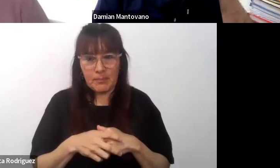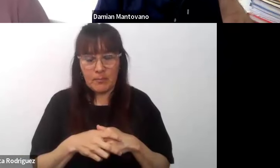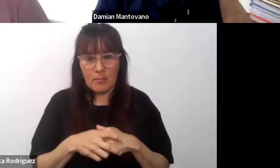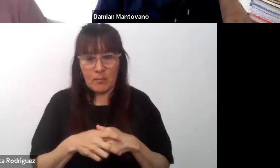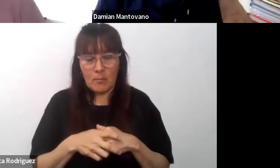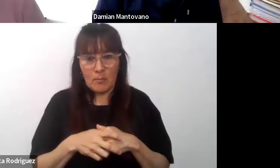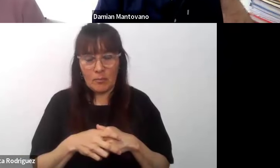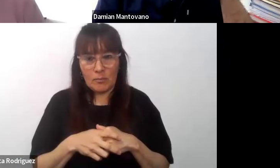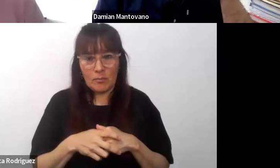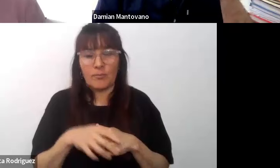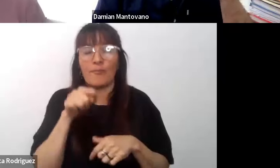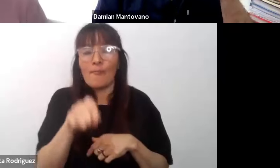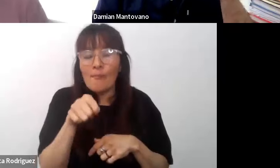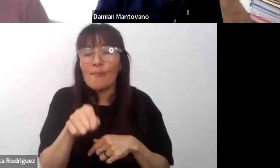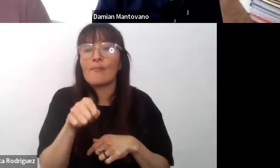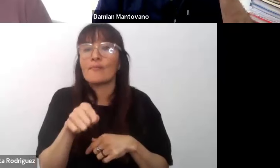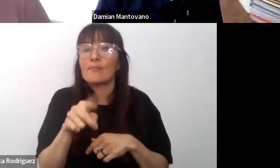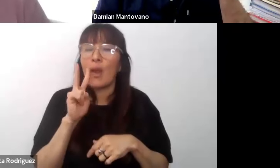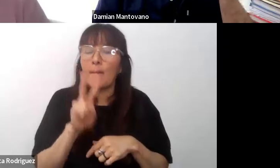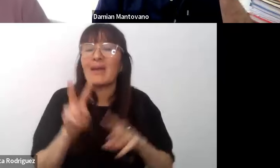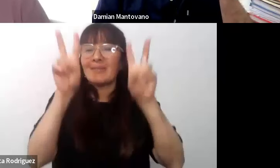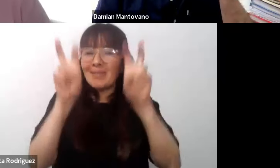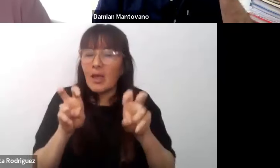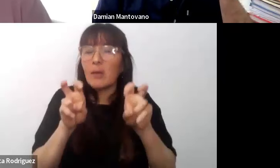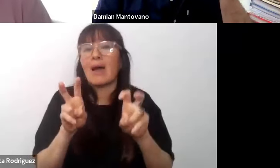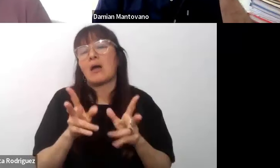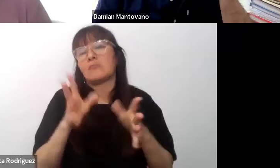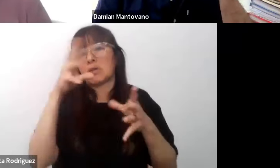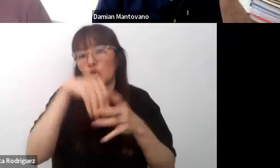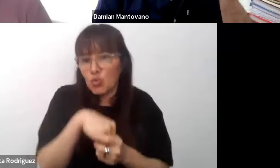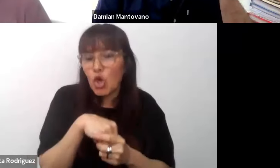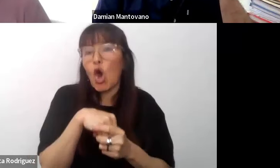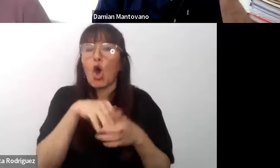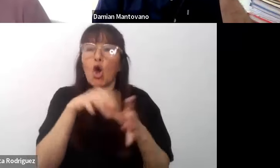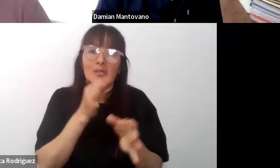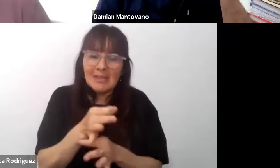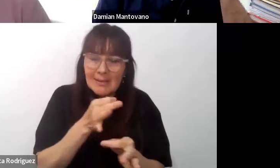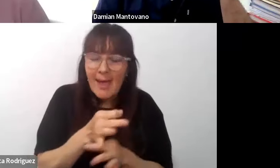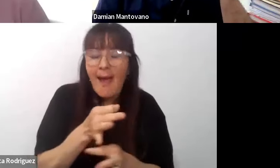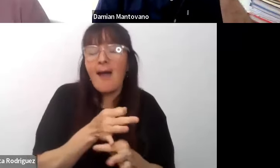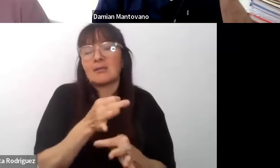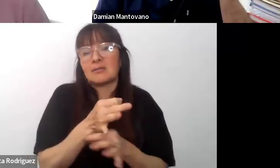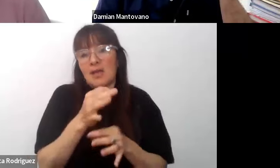todos los fundamentos de la inclusión en la enseñanza también